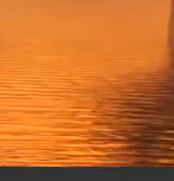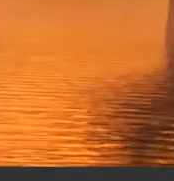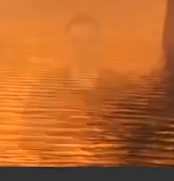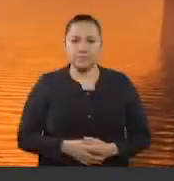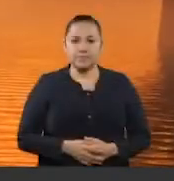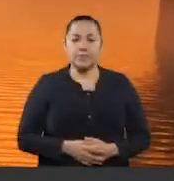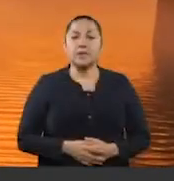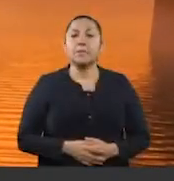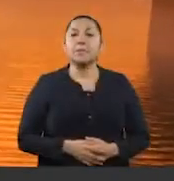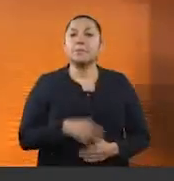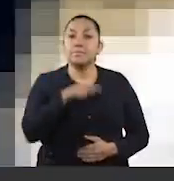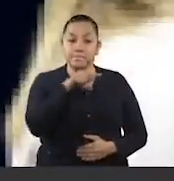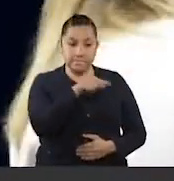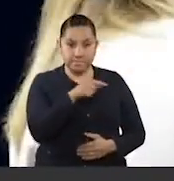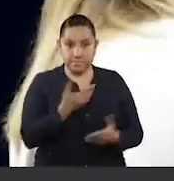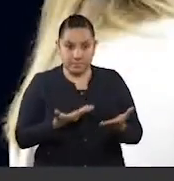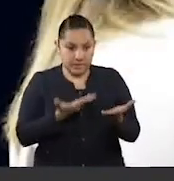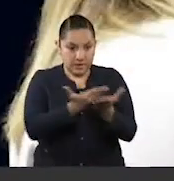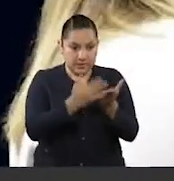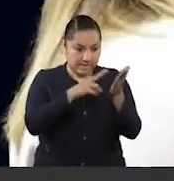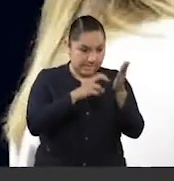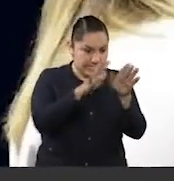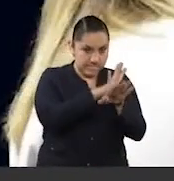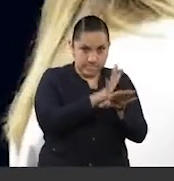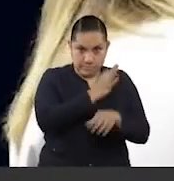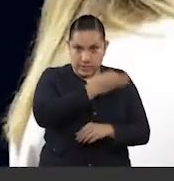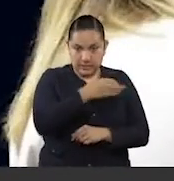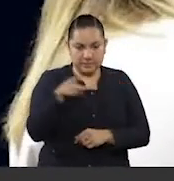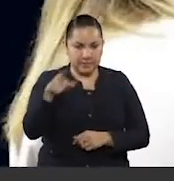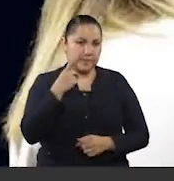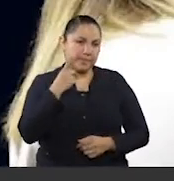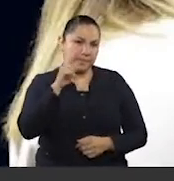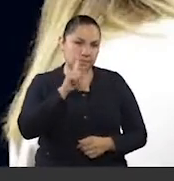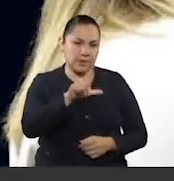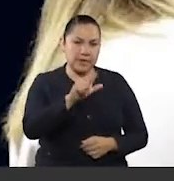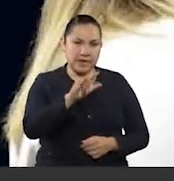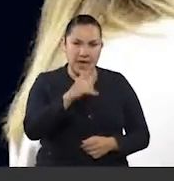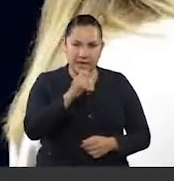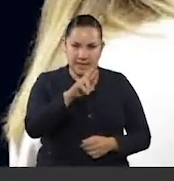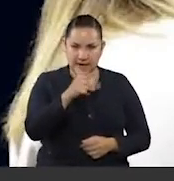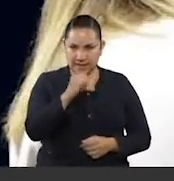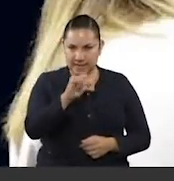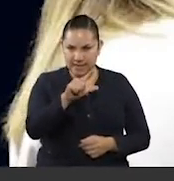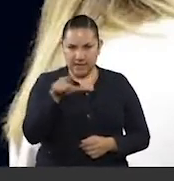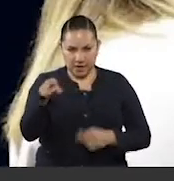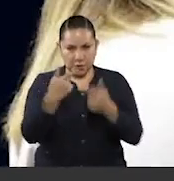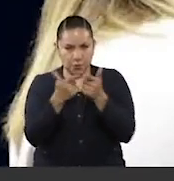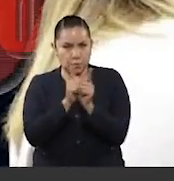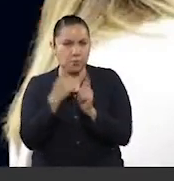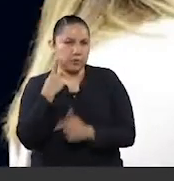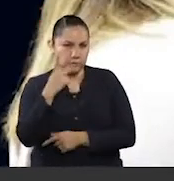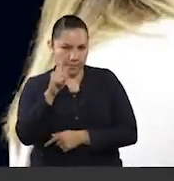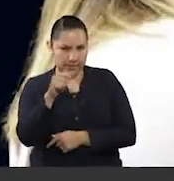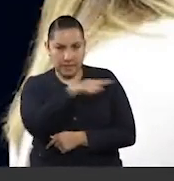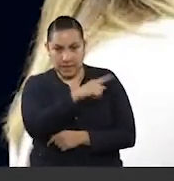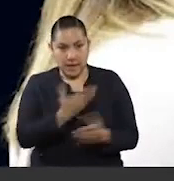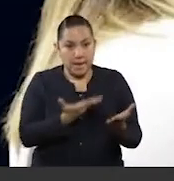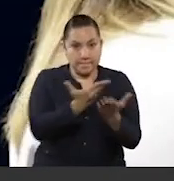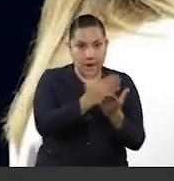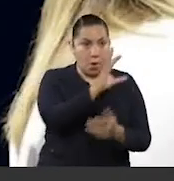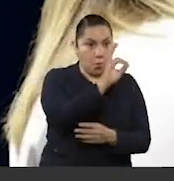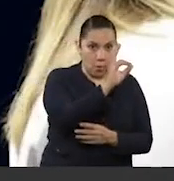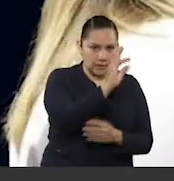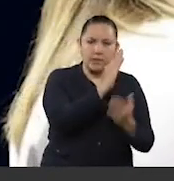Otra reserva aprobada fue la de la diputada Lili Aguilar Gil del Partido del Trabajo, para reducir de 40 a 30%